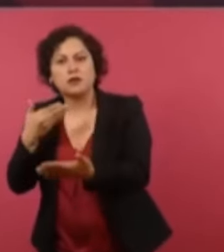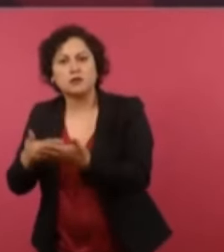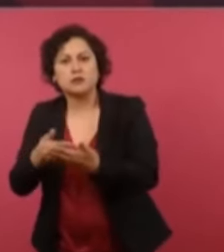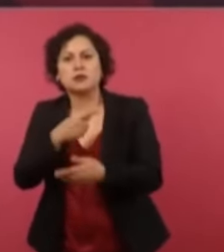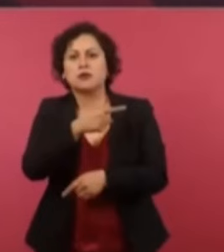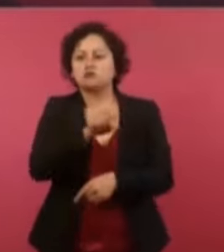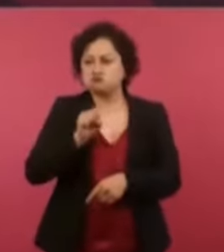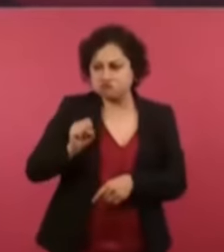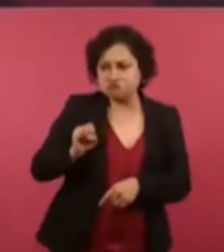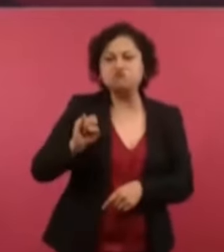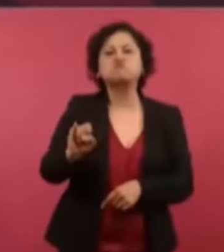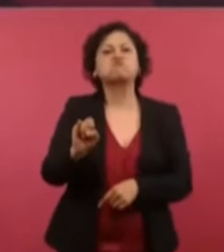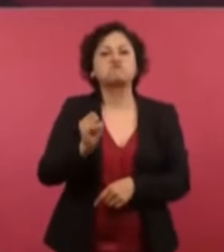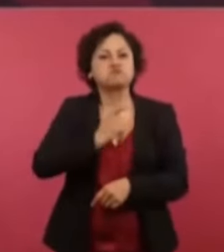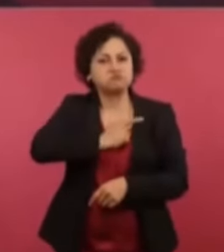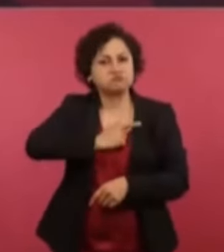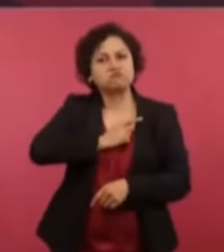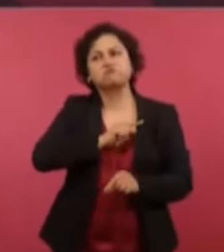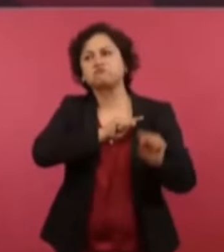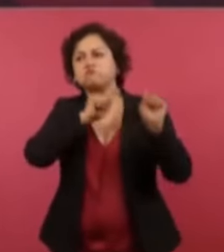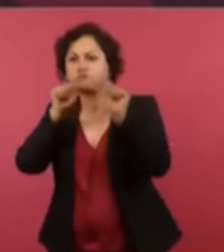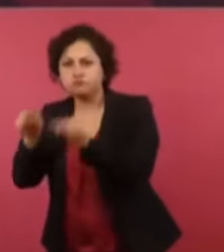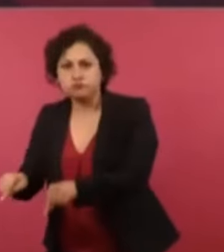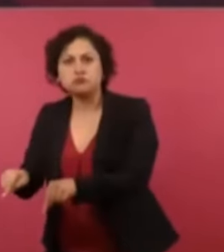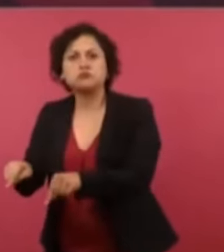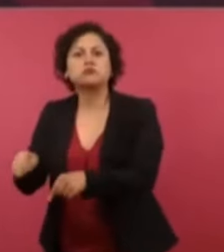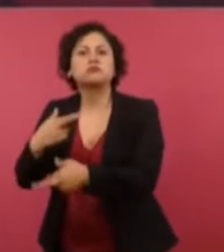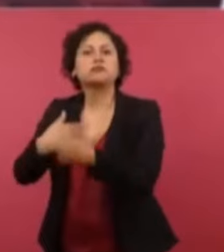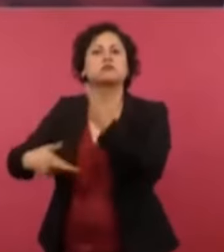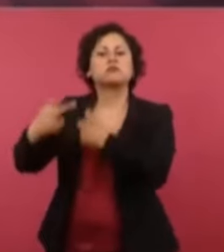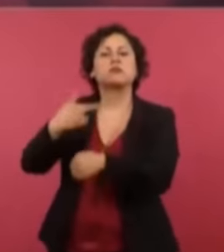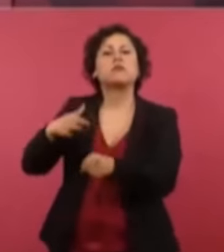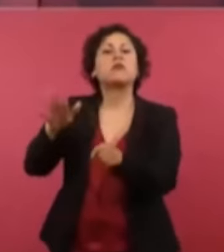porque no quieren abandonar